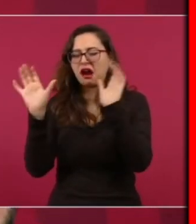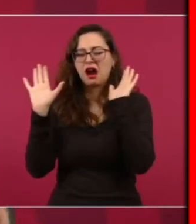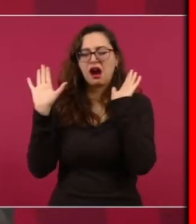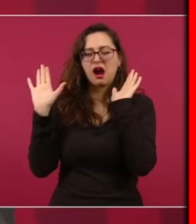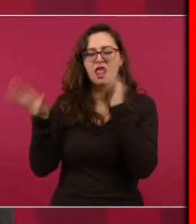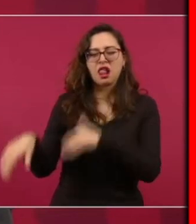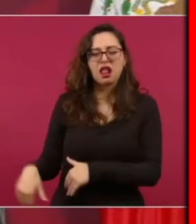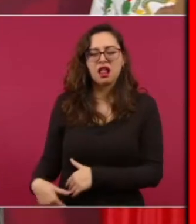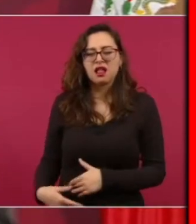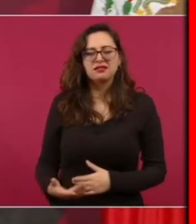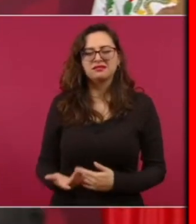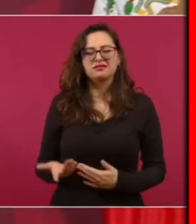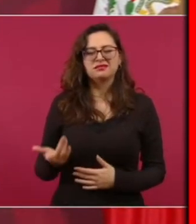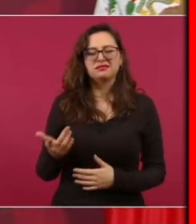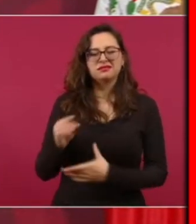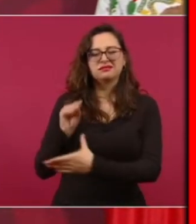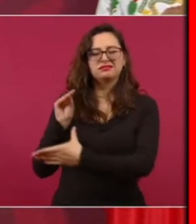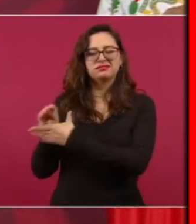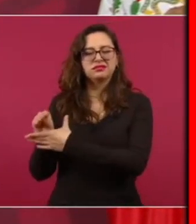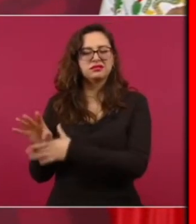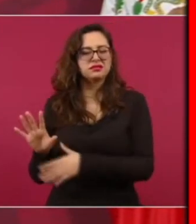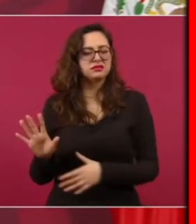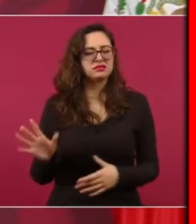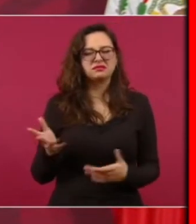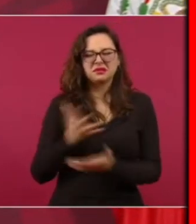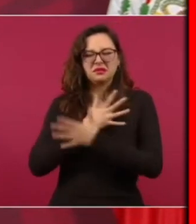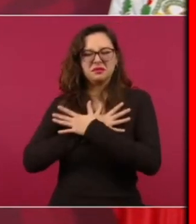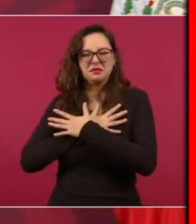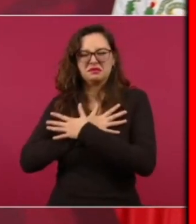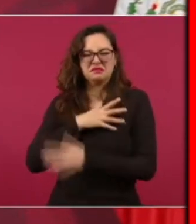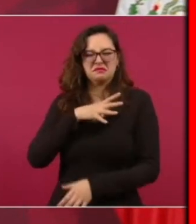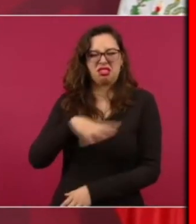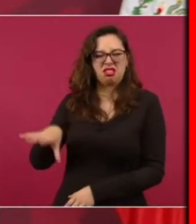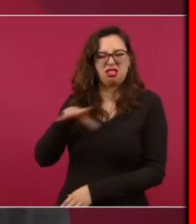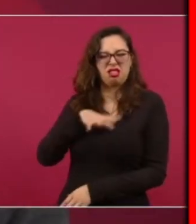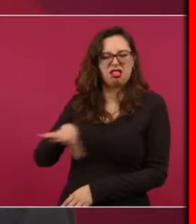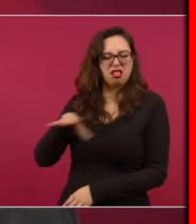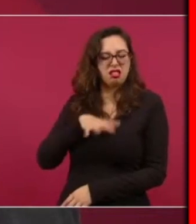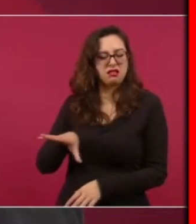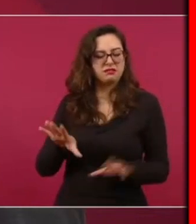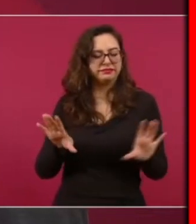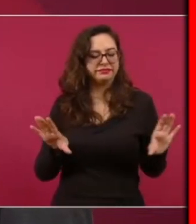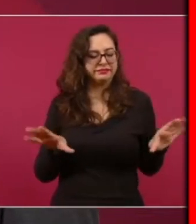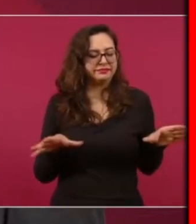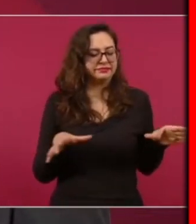Entre quien le tiene amor al pueblo